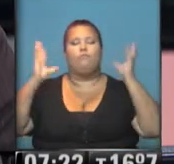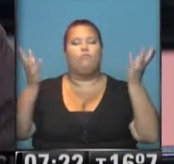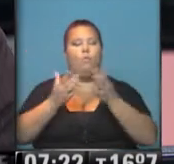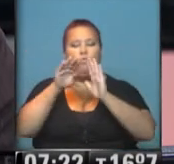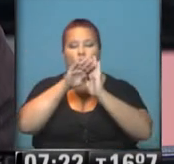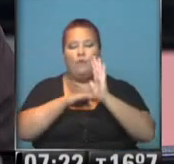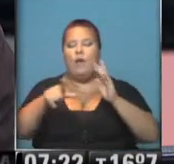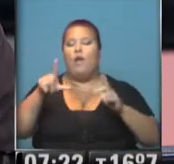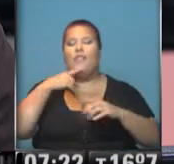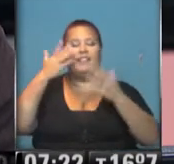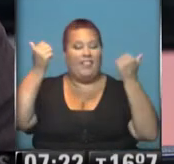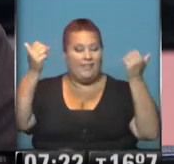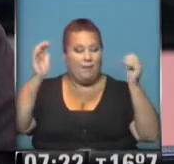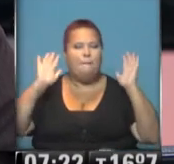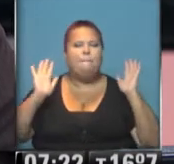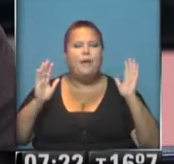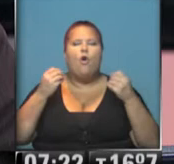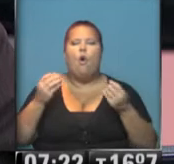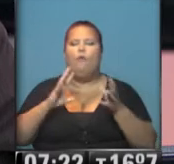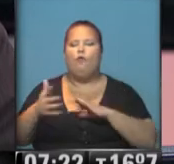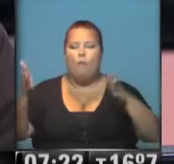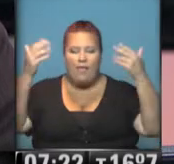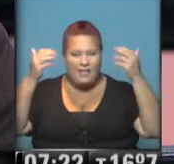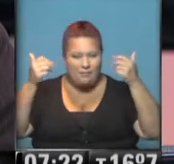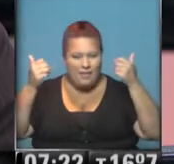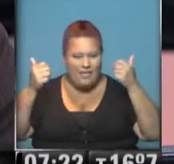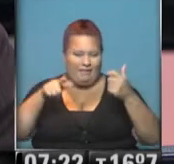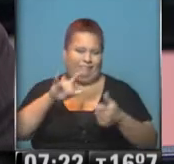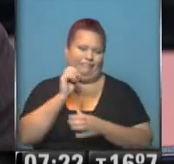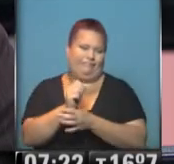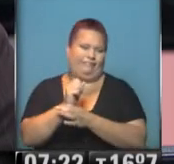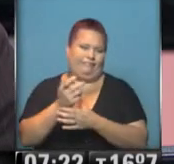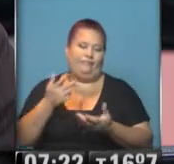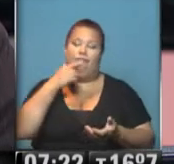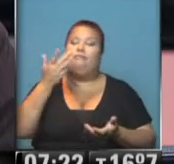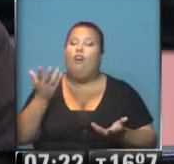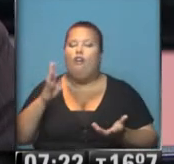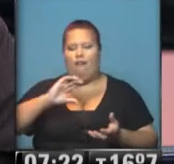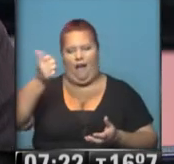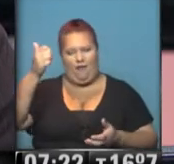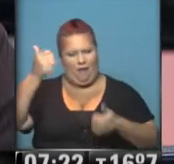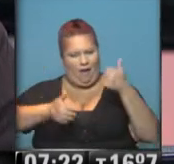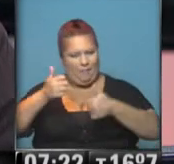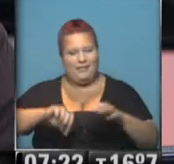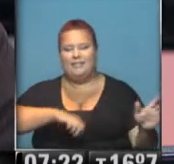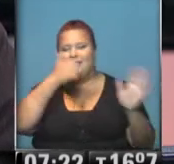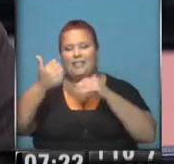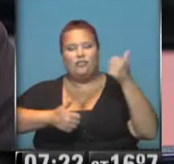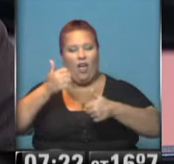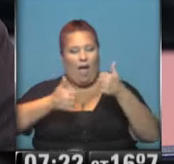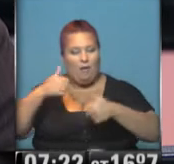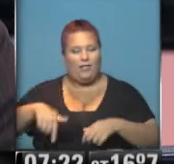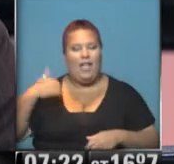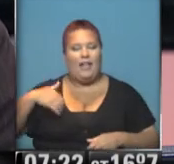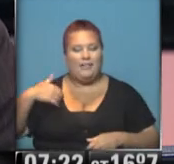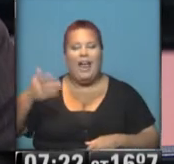Luciana Aymar, que dice adiós, pero ¿cómo va a decir adiós si es una grande, si no ganando un torneo? Sexto Champion Trophy para la Argentina